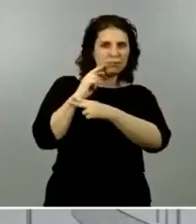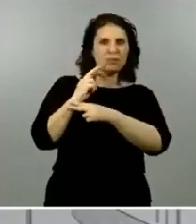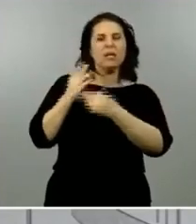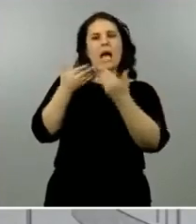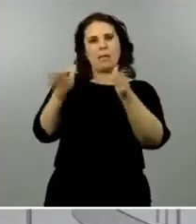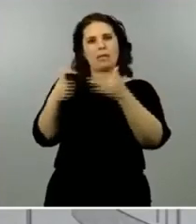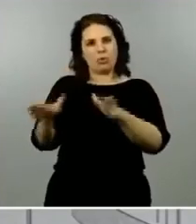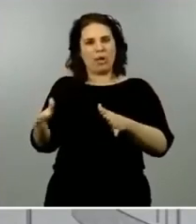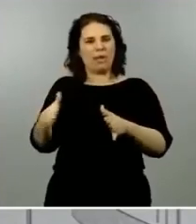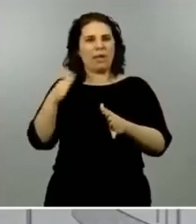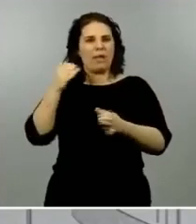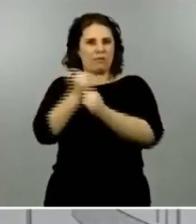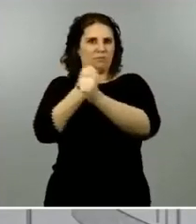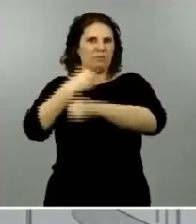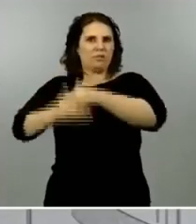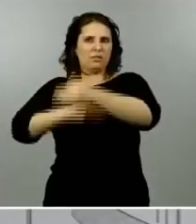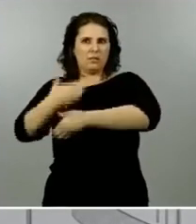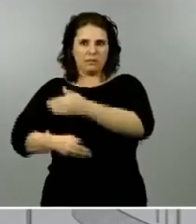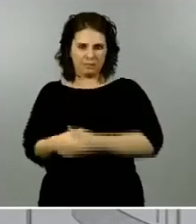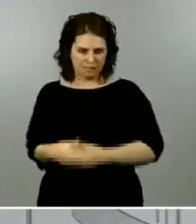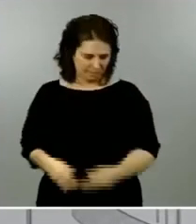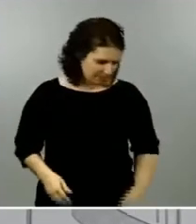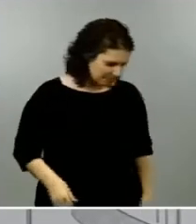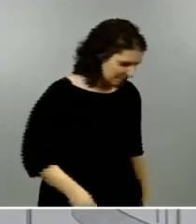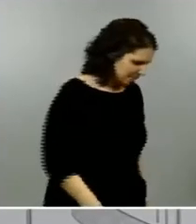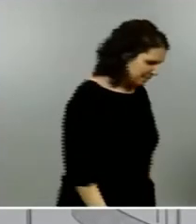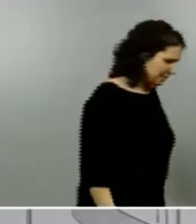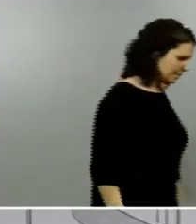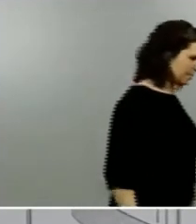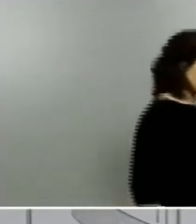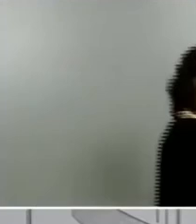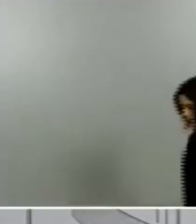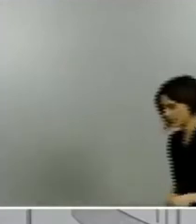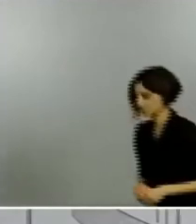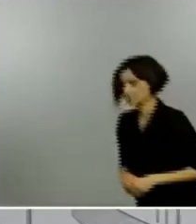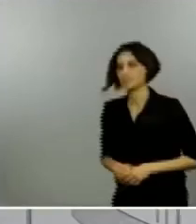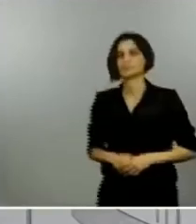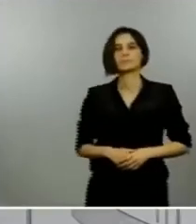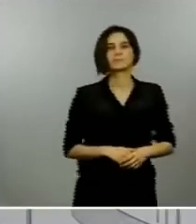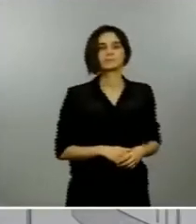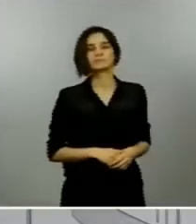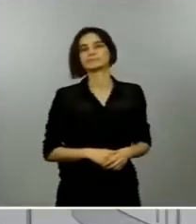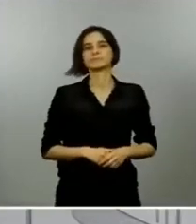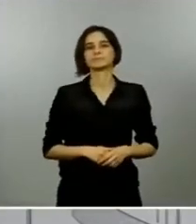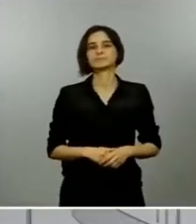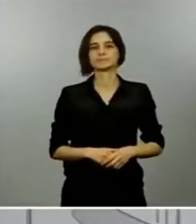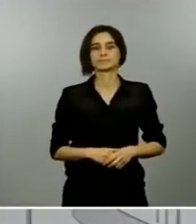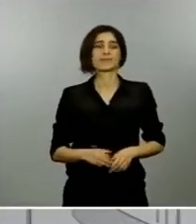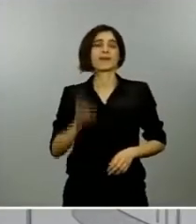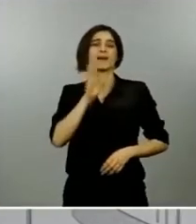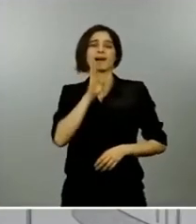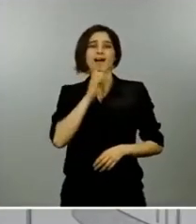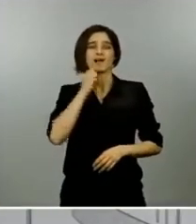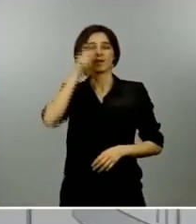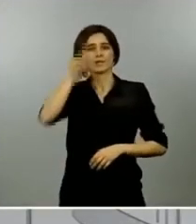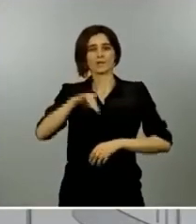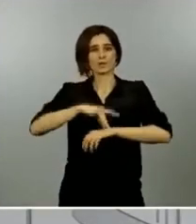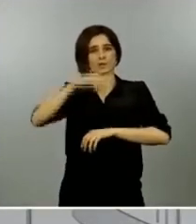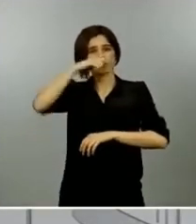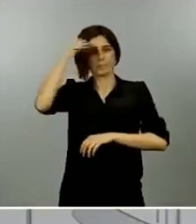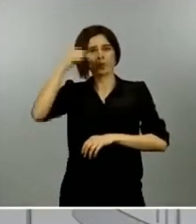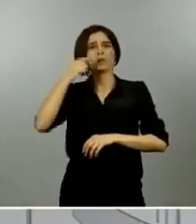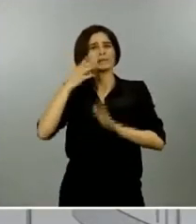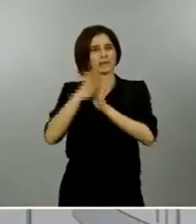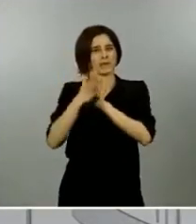actividad económica en cuanto a los criterios lo he dicho antes insisto lo ha dicho antes el doctor Simón en su comparecencia de prensa creo